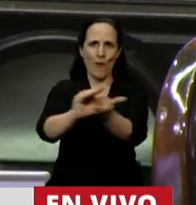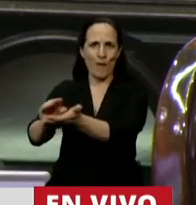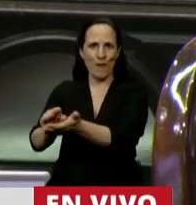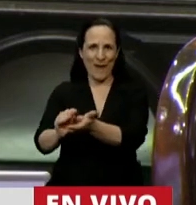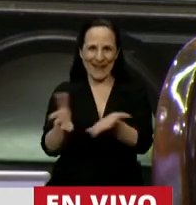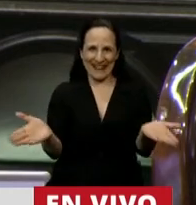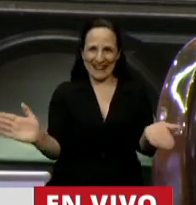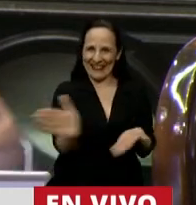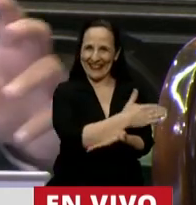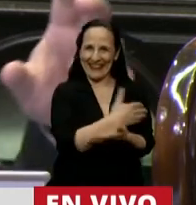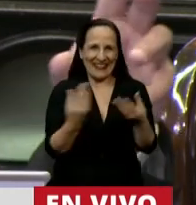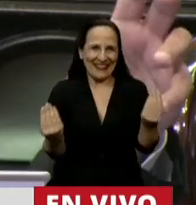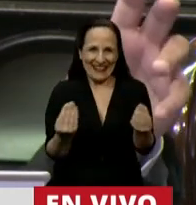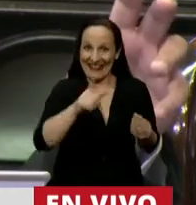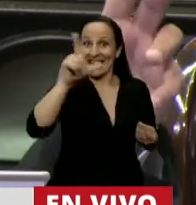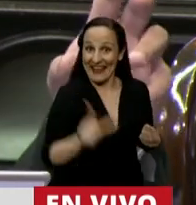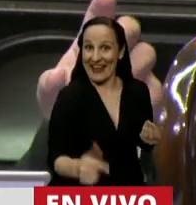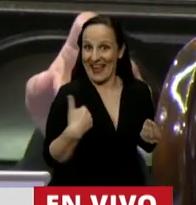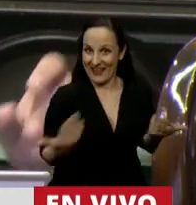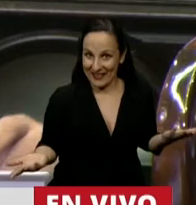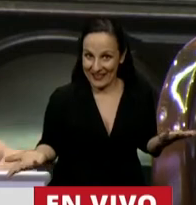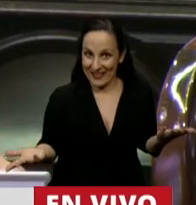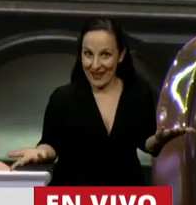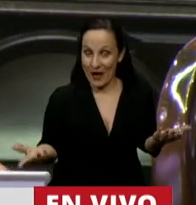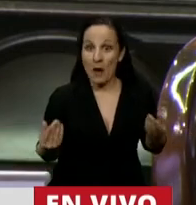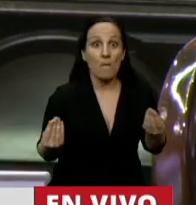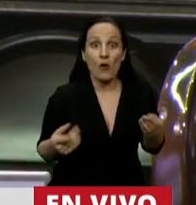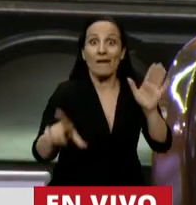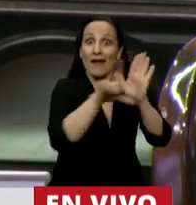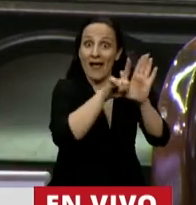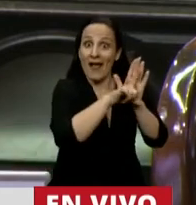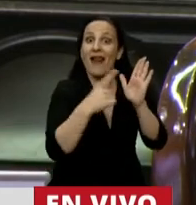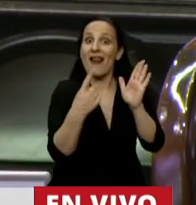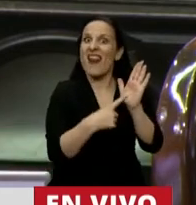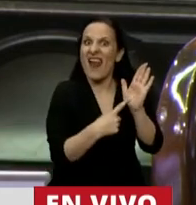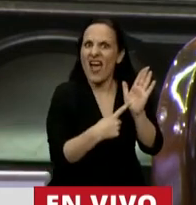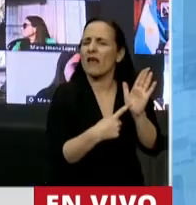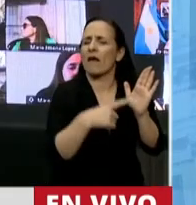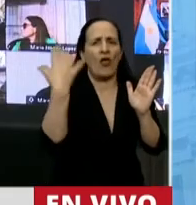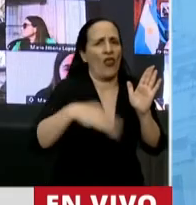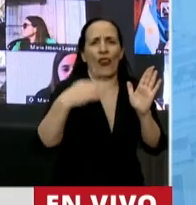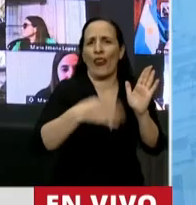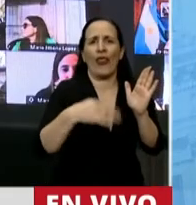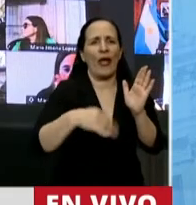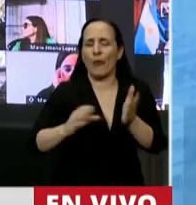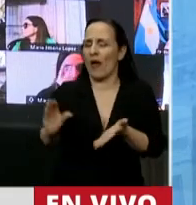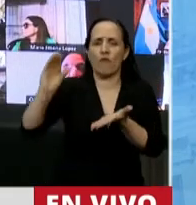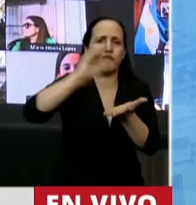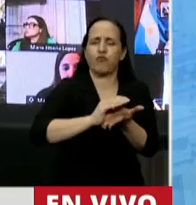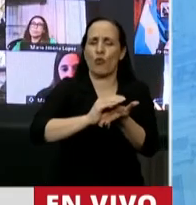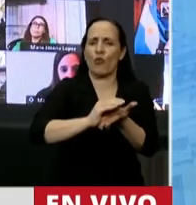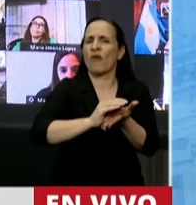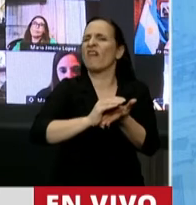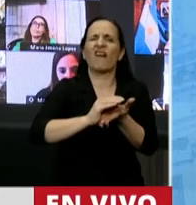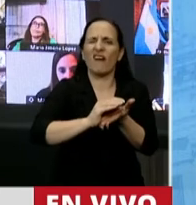va a destinar a toda la República Argentina. Porque la ley está mandando a que tiene que tener una inversión con un